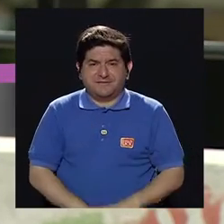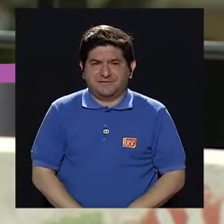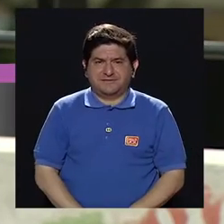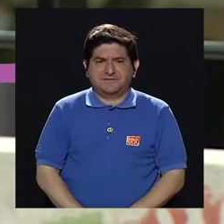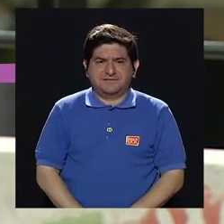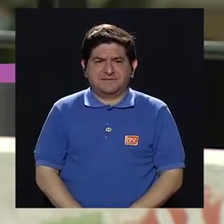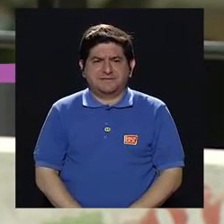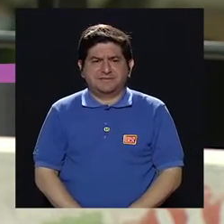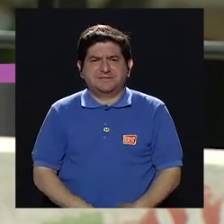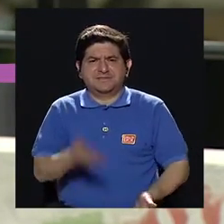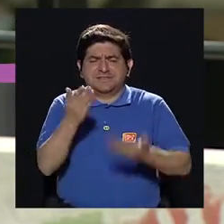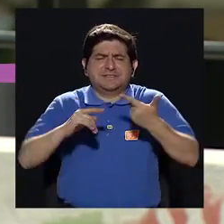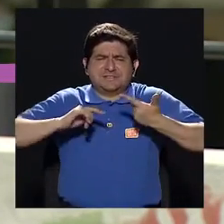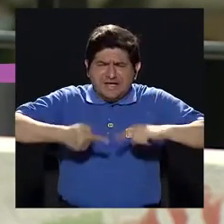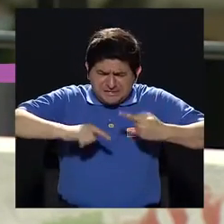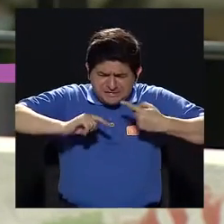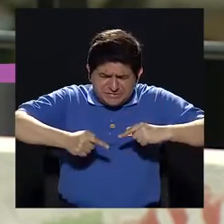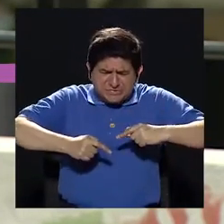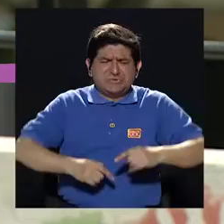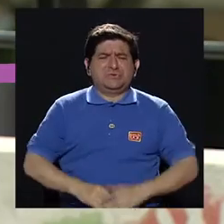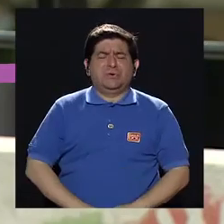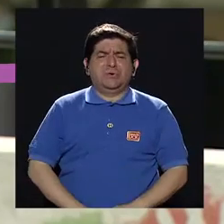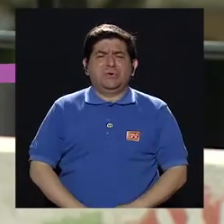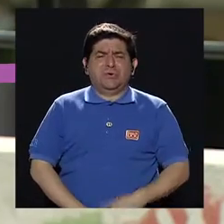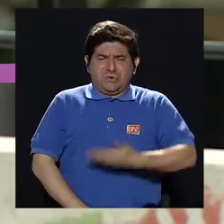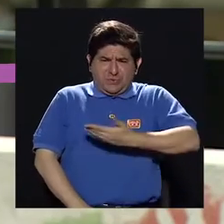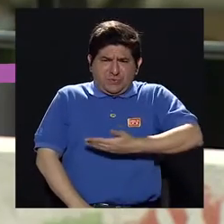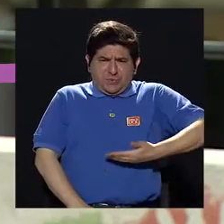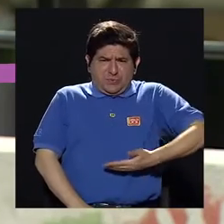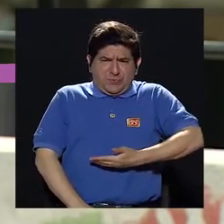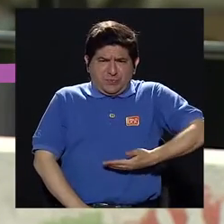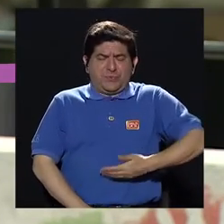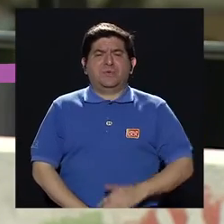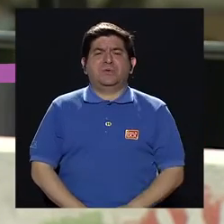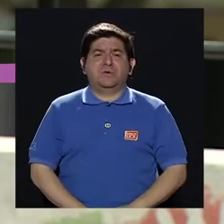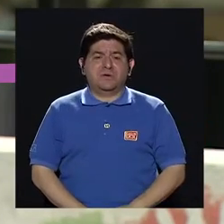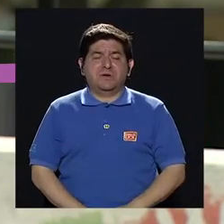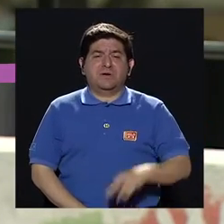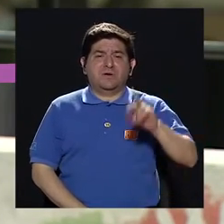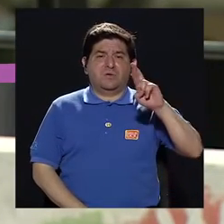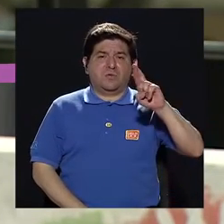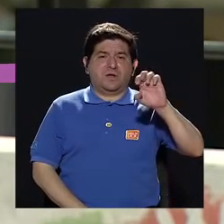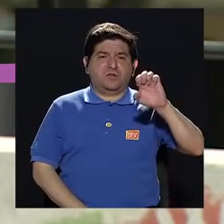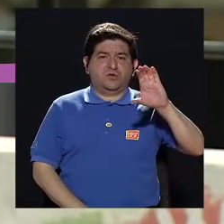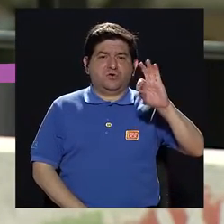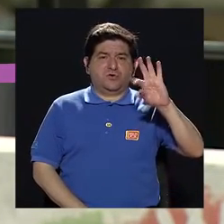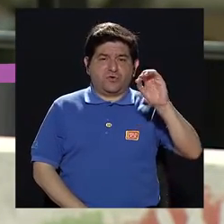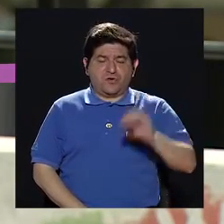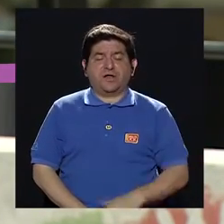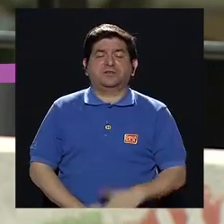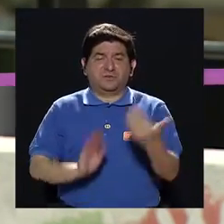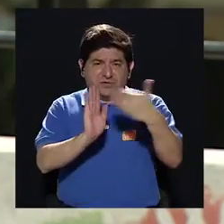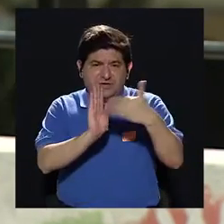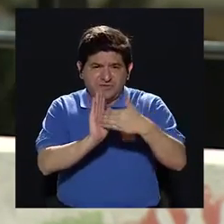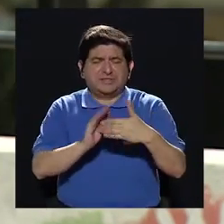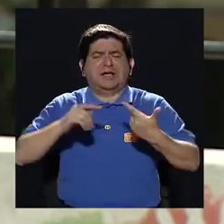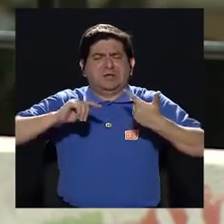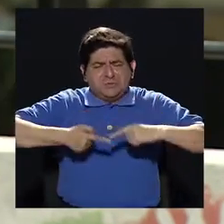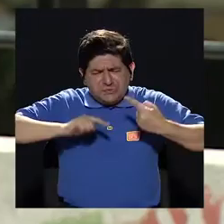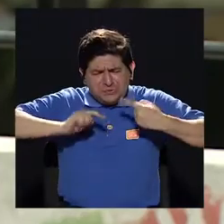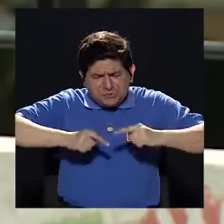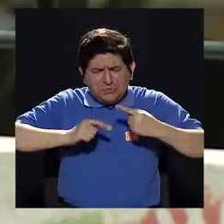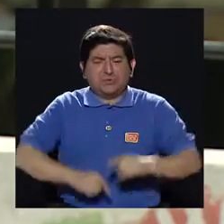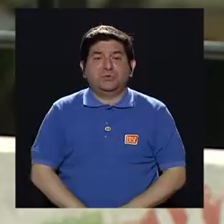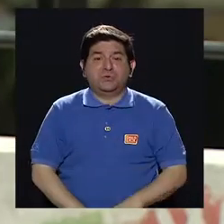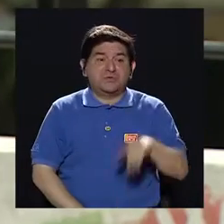se presenta, suma mucho dolor abdominal. Cuando el recto está afectado hay mucho dolor rectal.